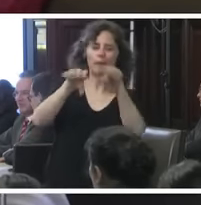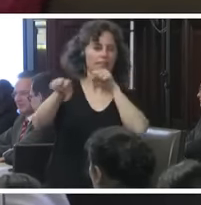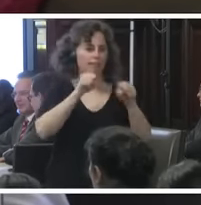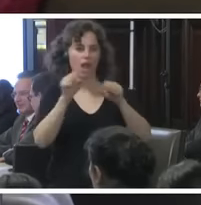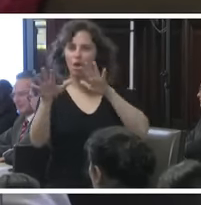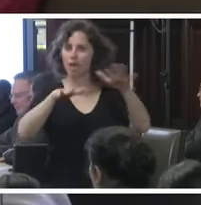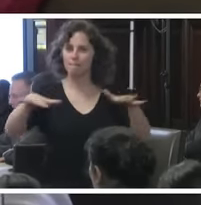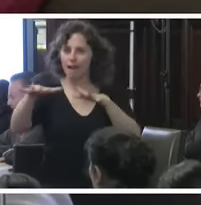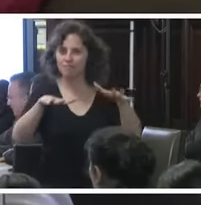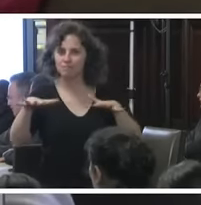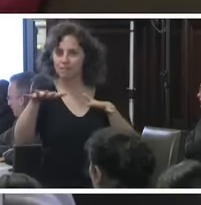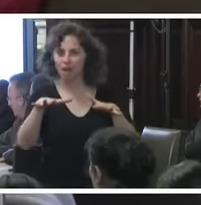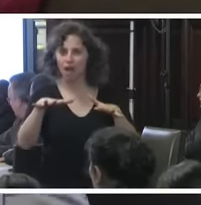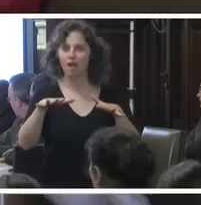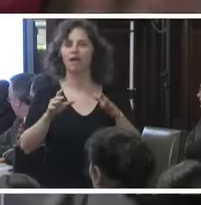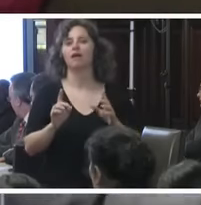pasando.